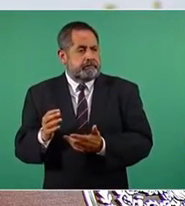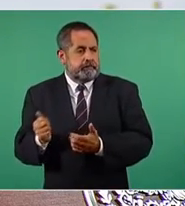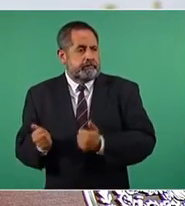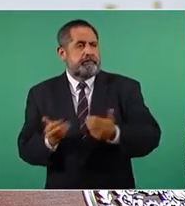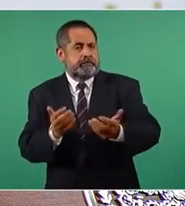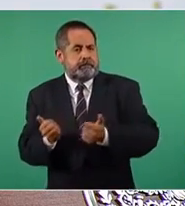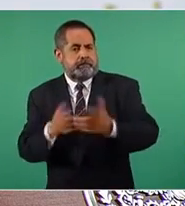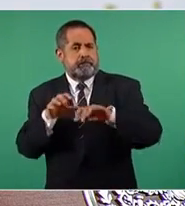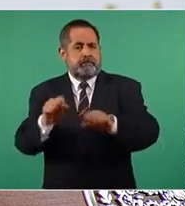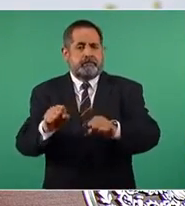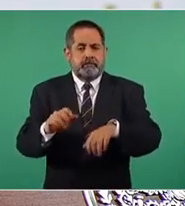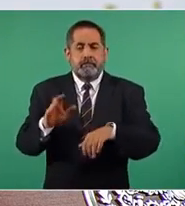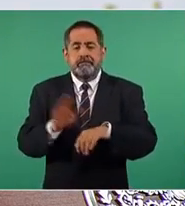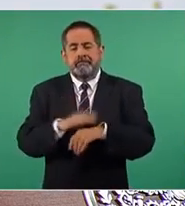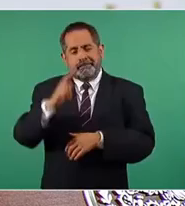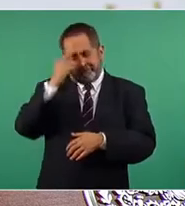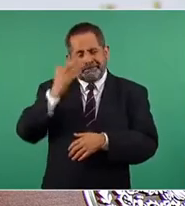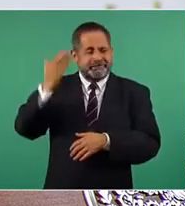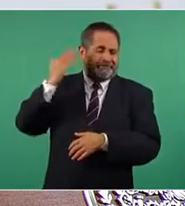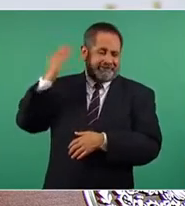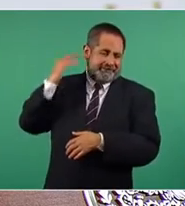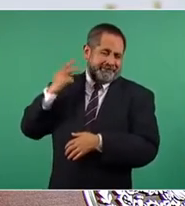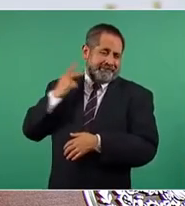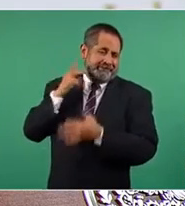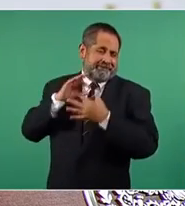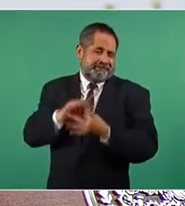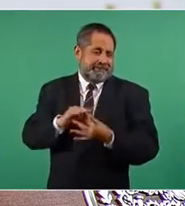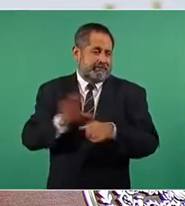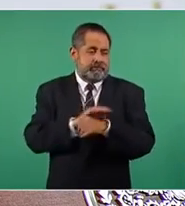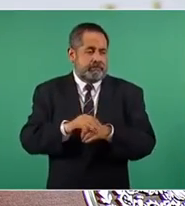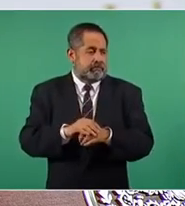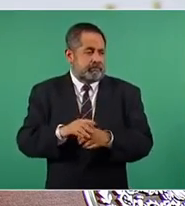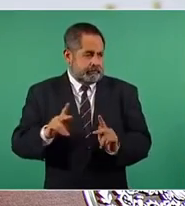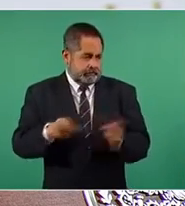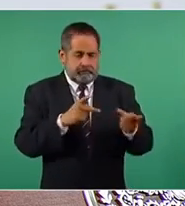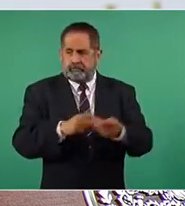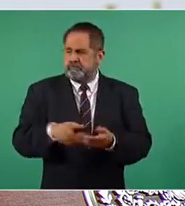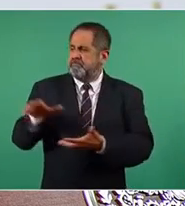porque como parte de la política energética, pues fueron entregando todo